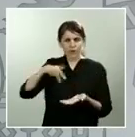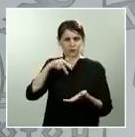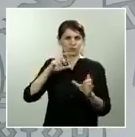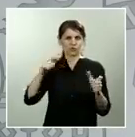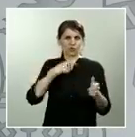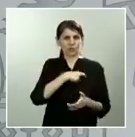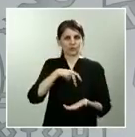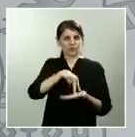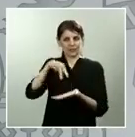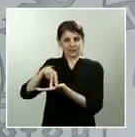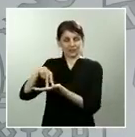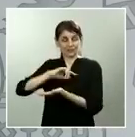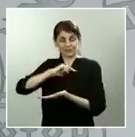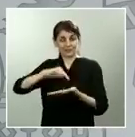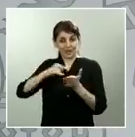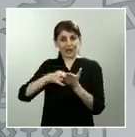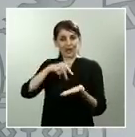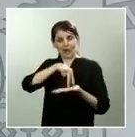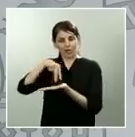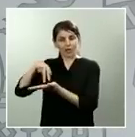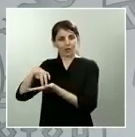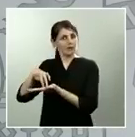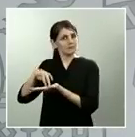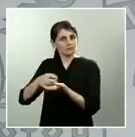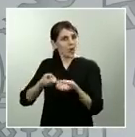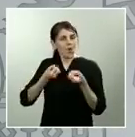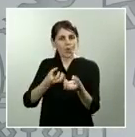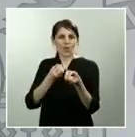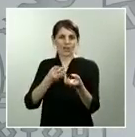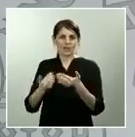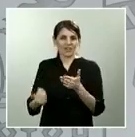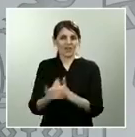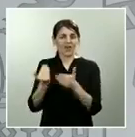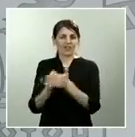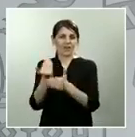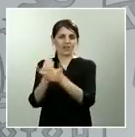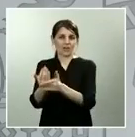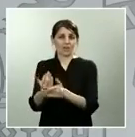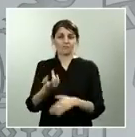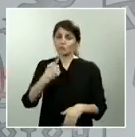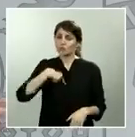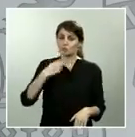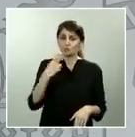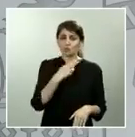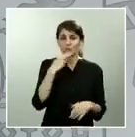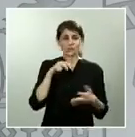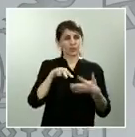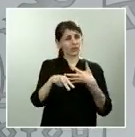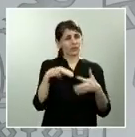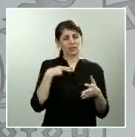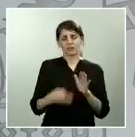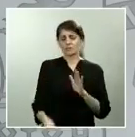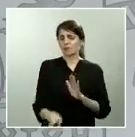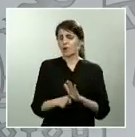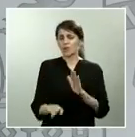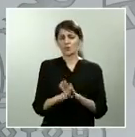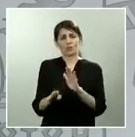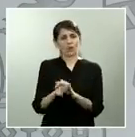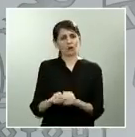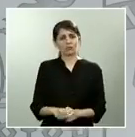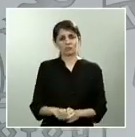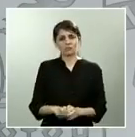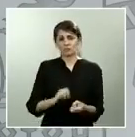con la transparencia es un compromiso que siempre está firme y que seguirá estándolo firme ahora, antes de la pandemia y después de la pandemia.